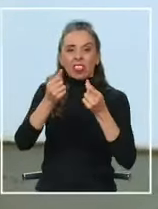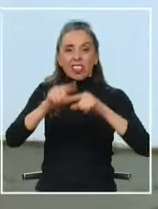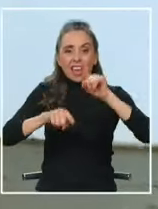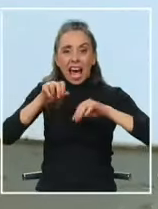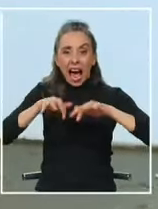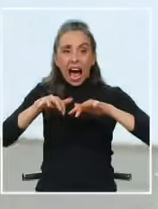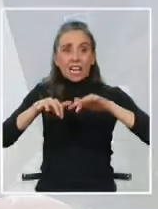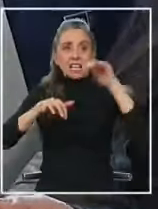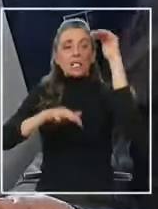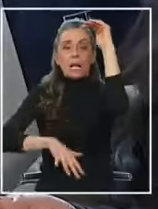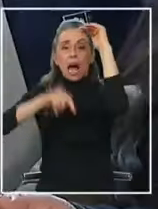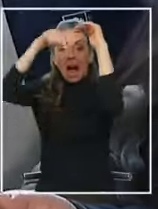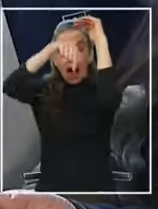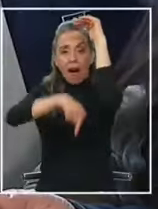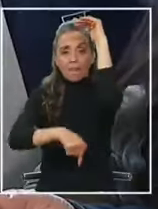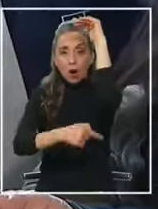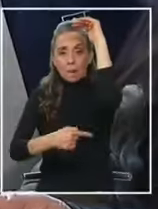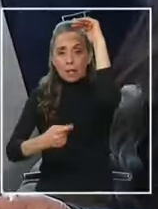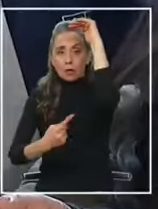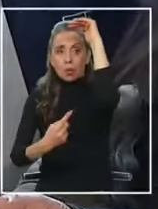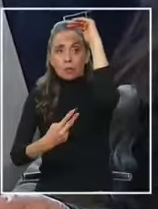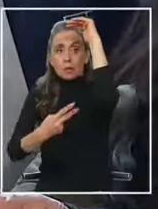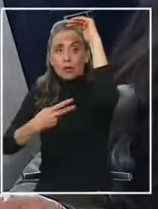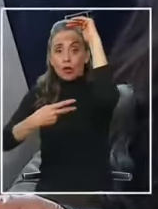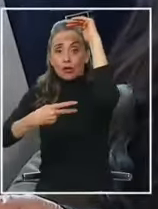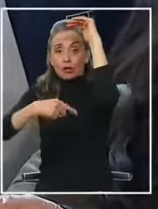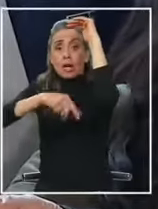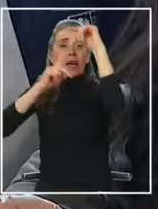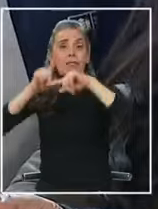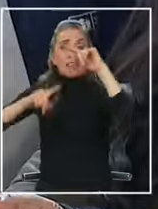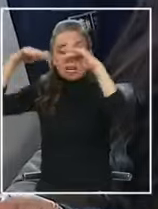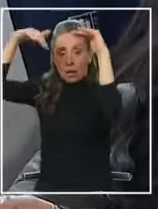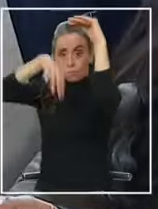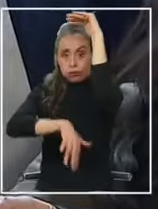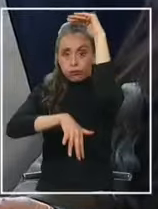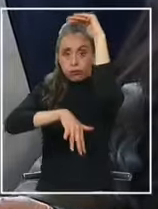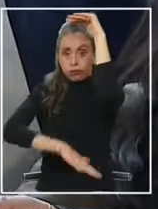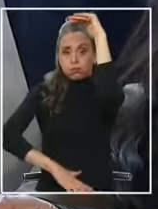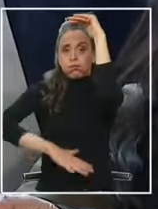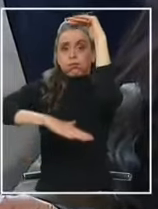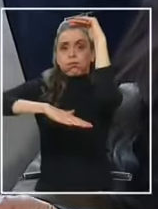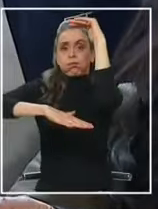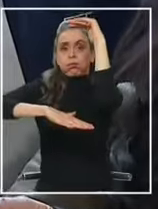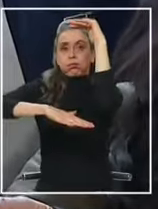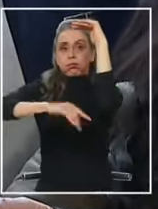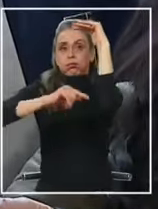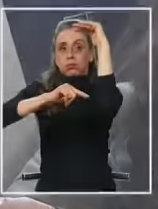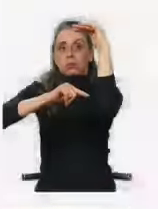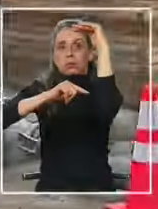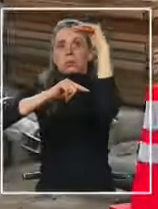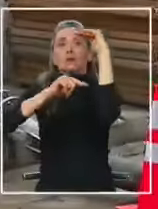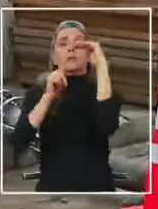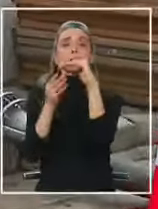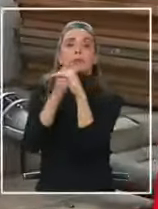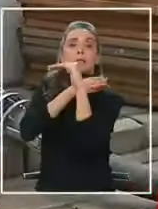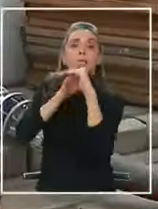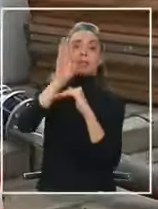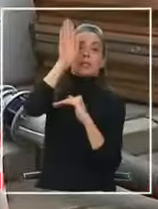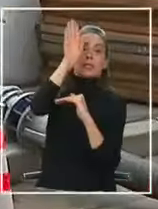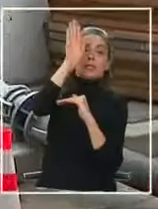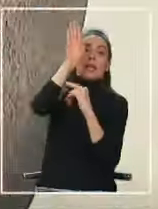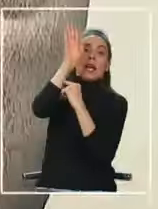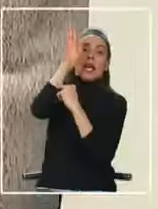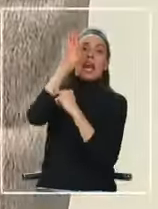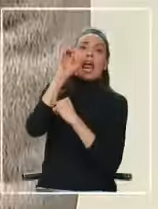niveles inferiores o estacionamientos, que están debajo, en el fondo, de Euromarina 2. Nos